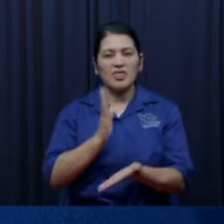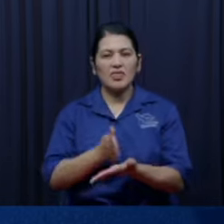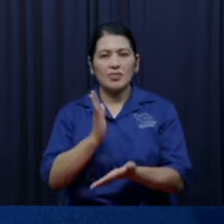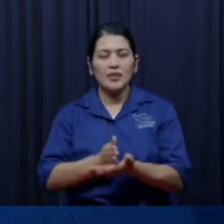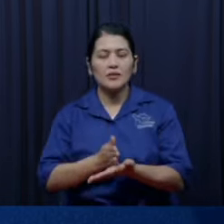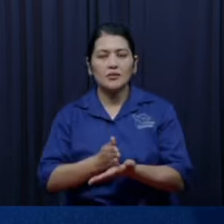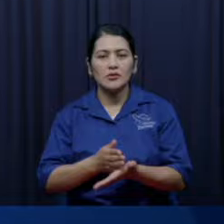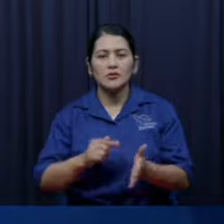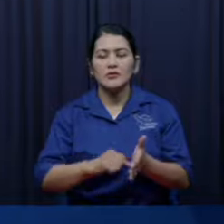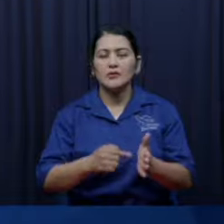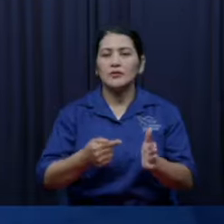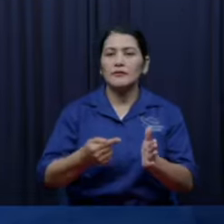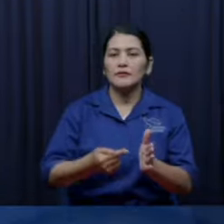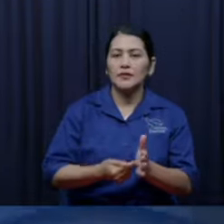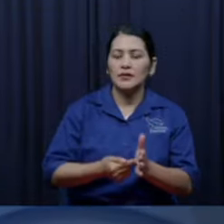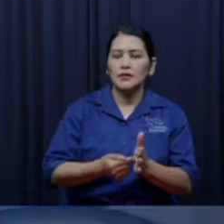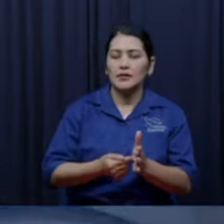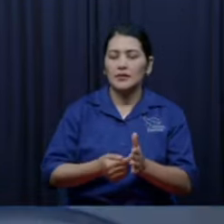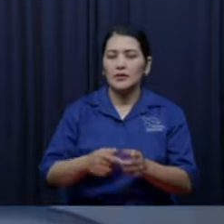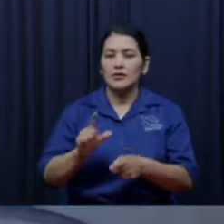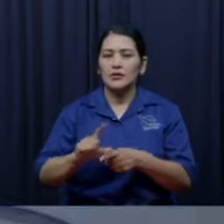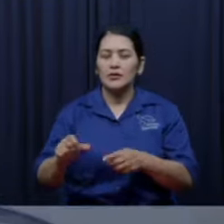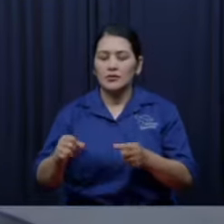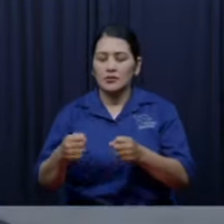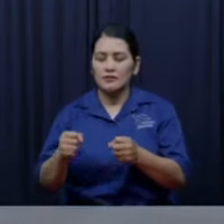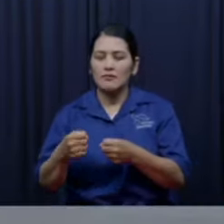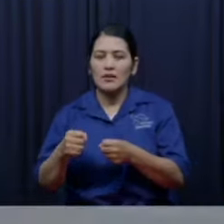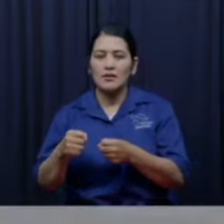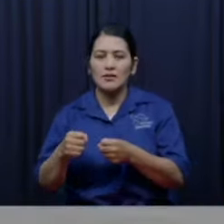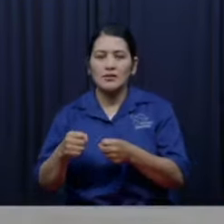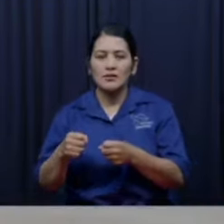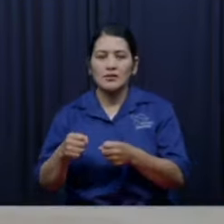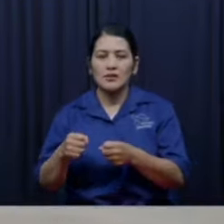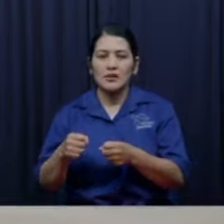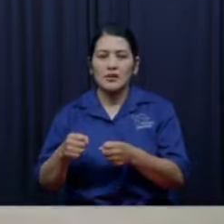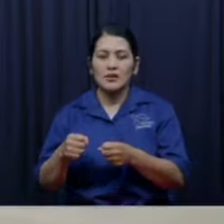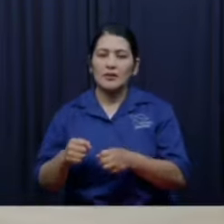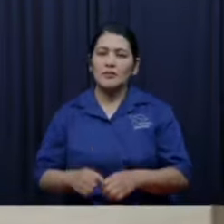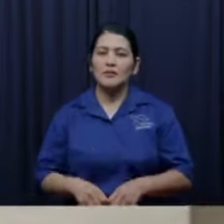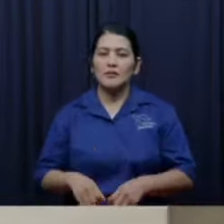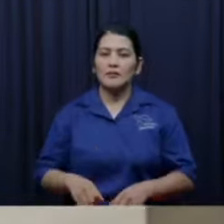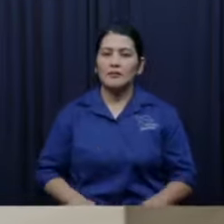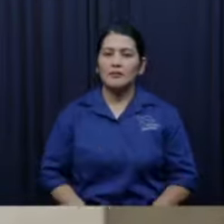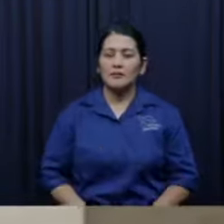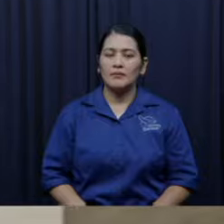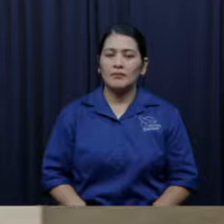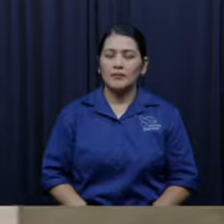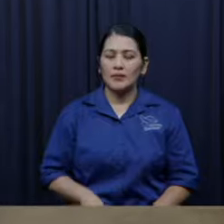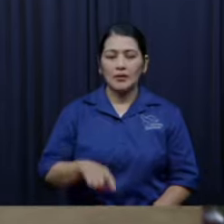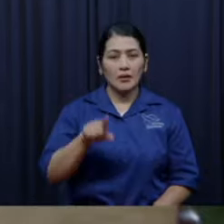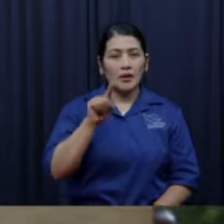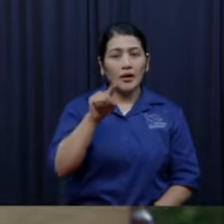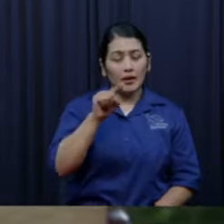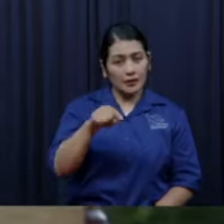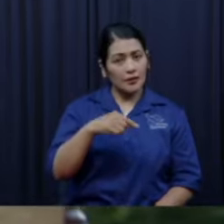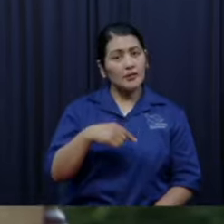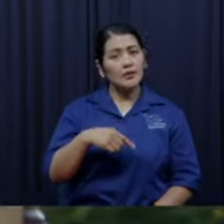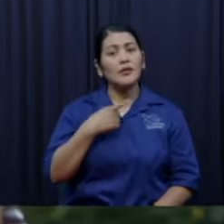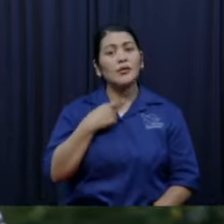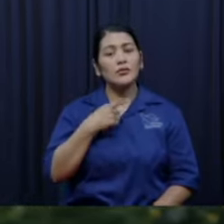no cuéntenme a quien a cuando les gusta que los asusten el sombrerón